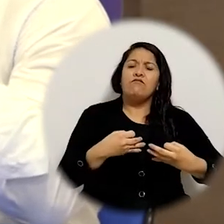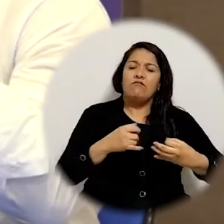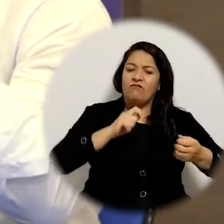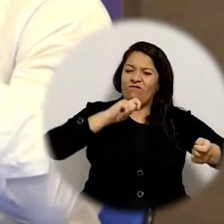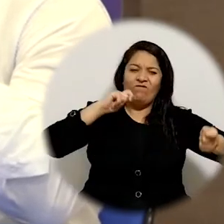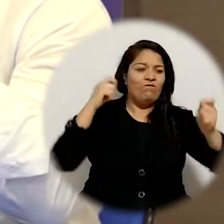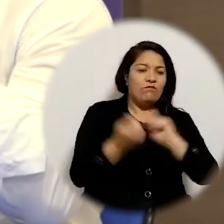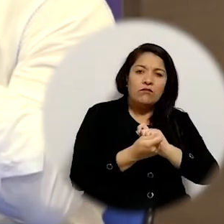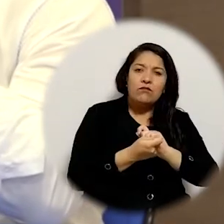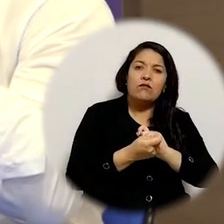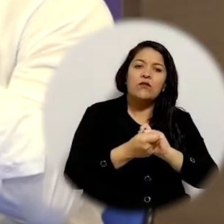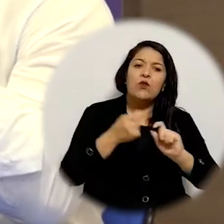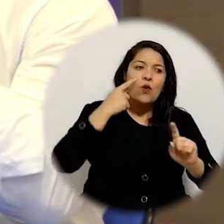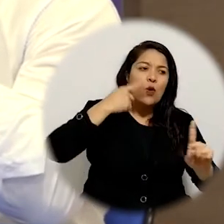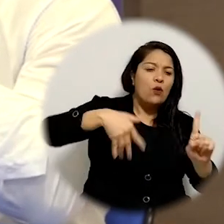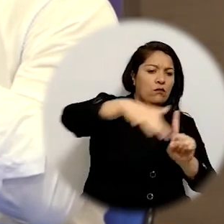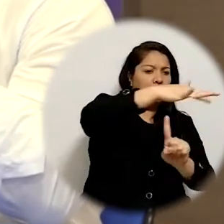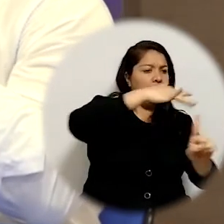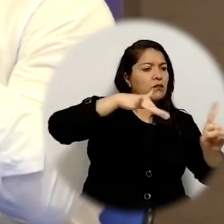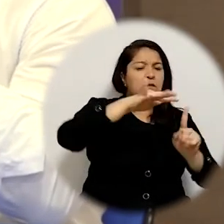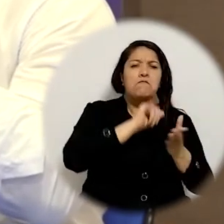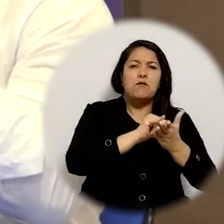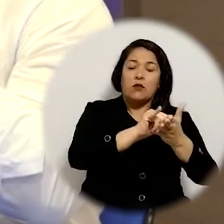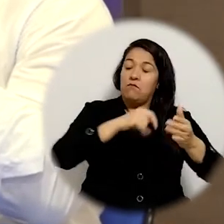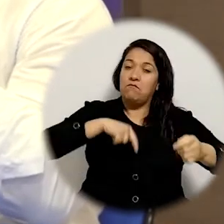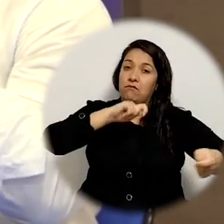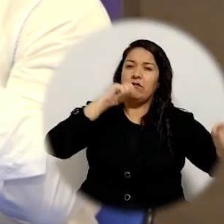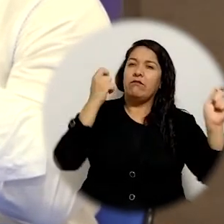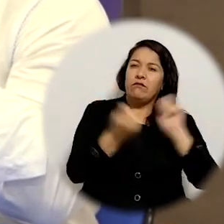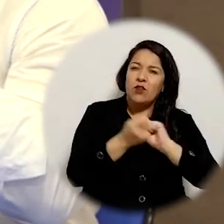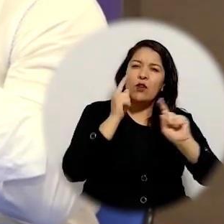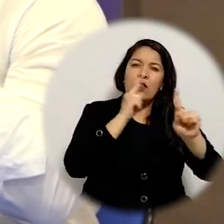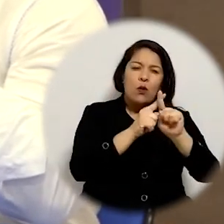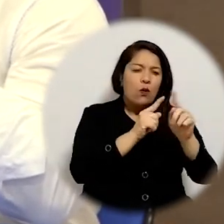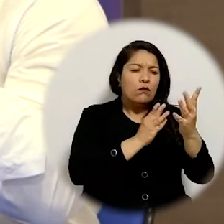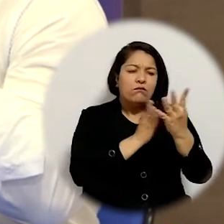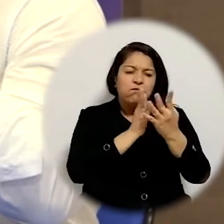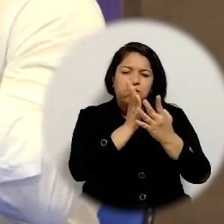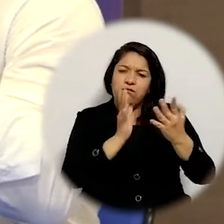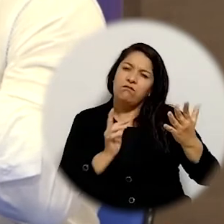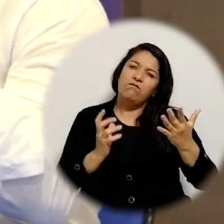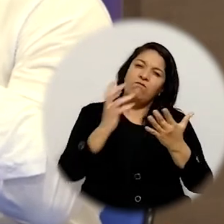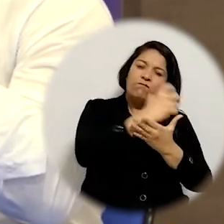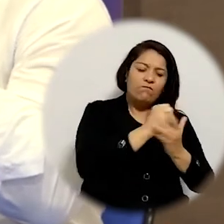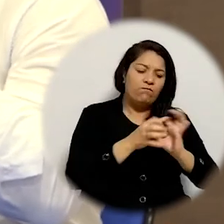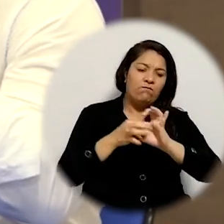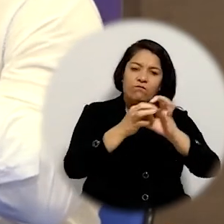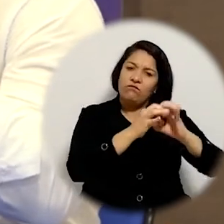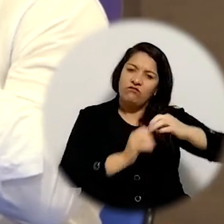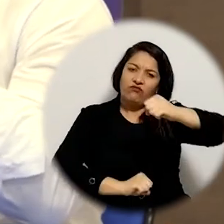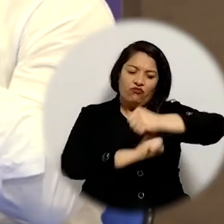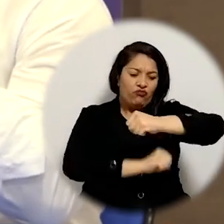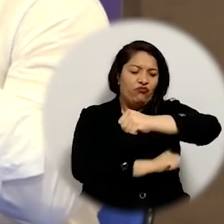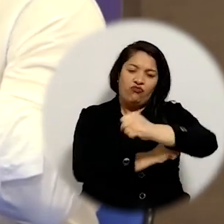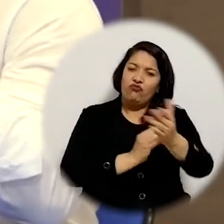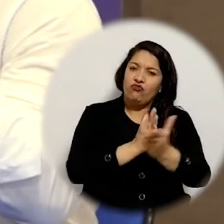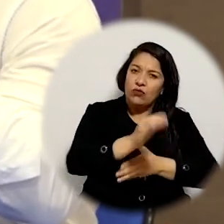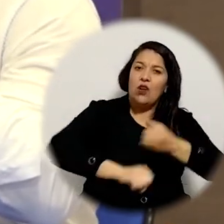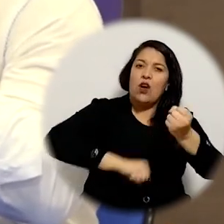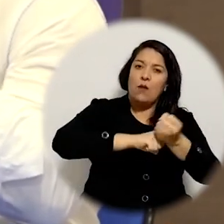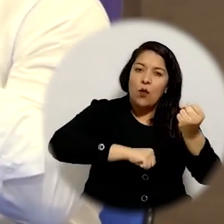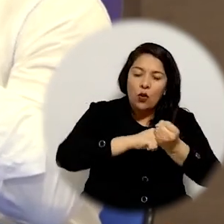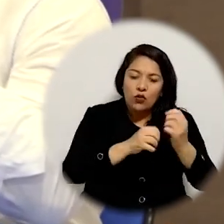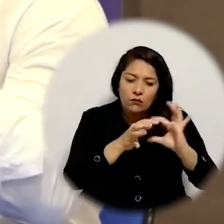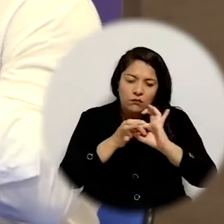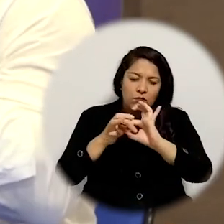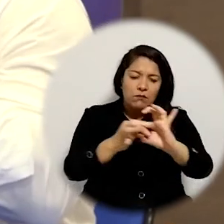con la transformación positiva de nuestro entorno y del territorio desde una perspectiva intercultural y de sostenibilidad en un diálogo